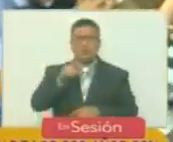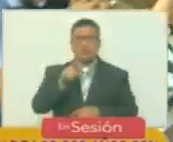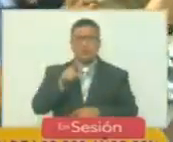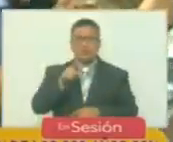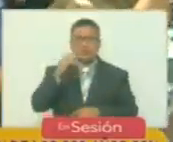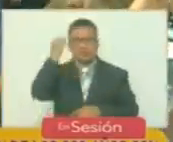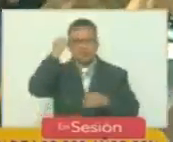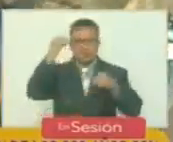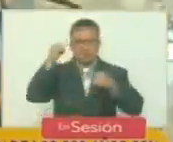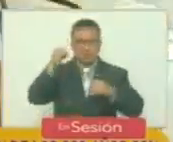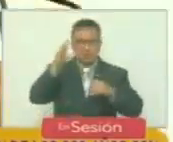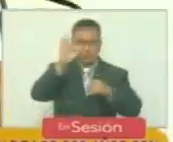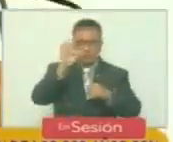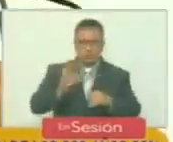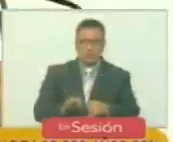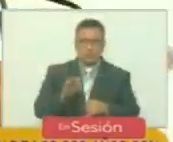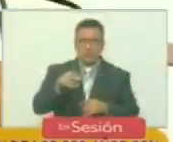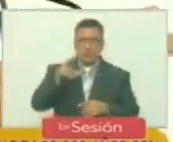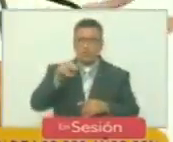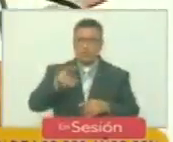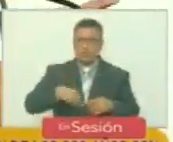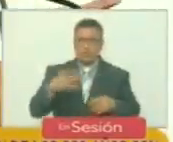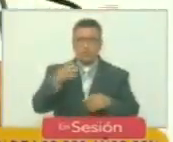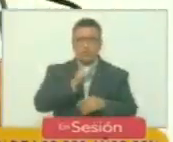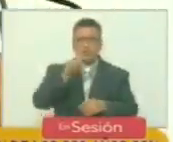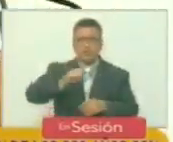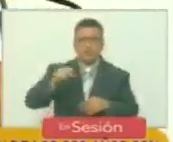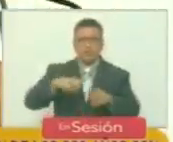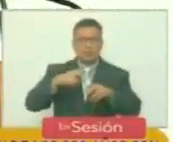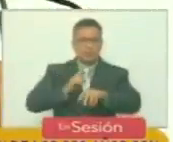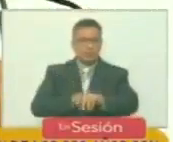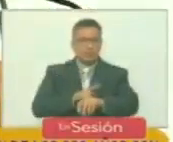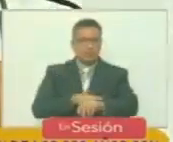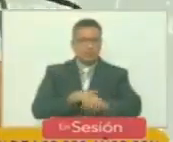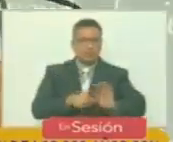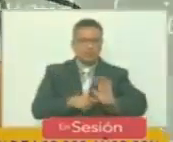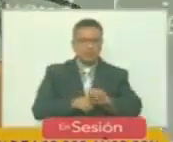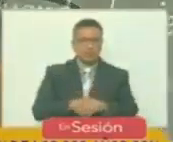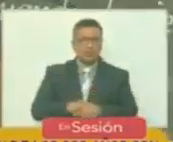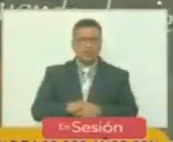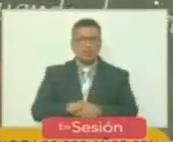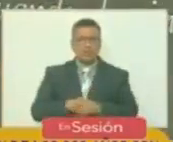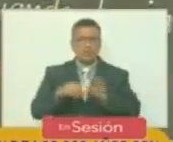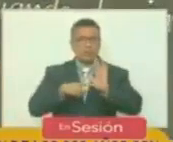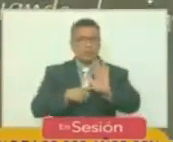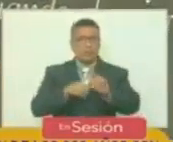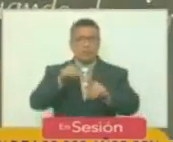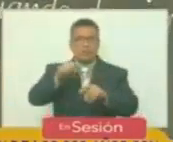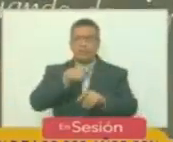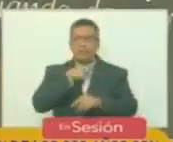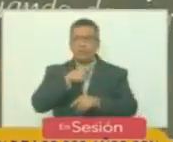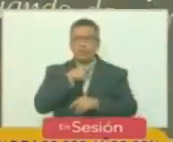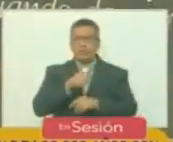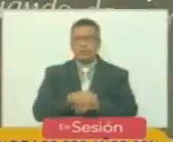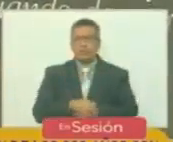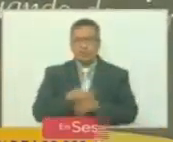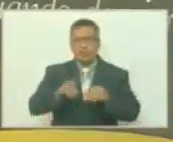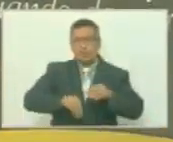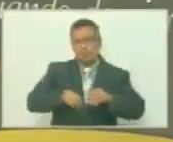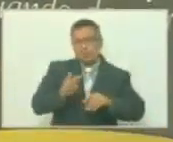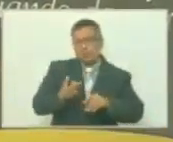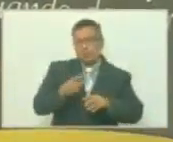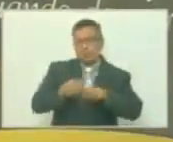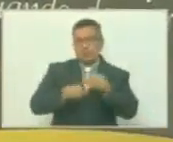genio y figura que no alcanzará nunca el tiempo frente a un micrófono para poder